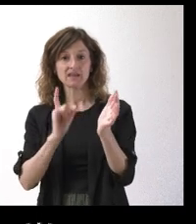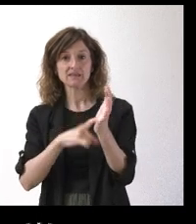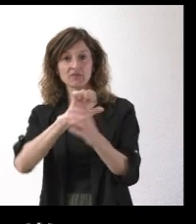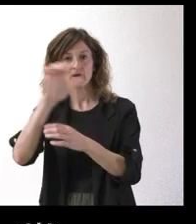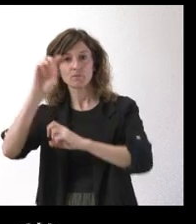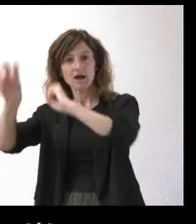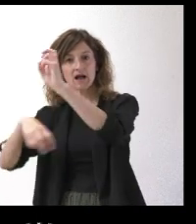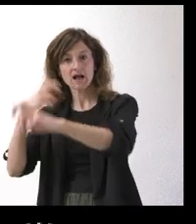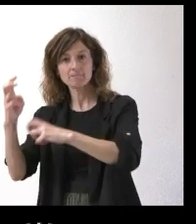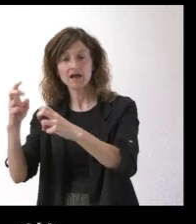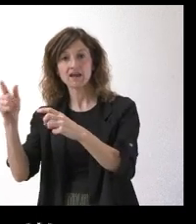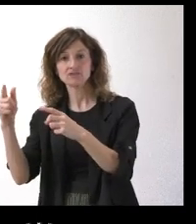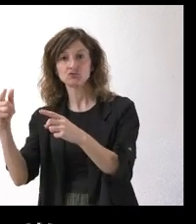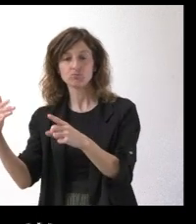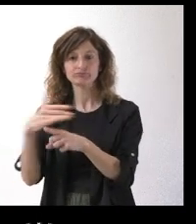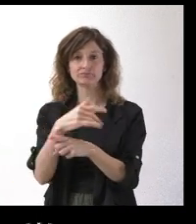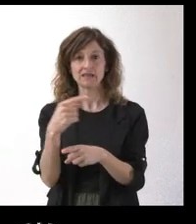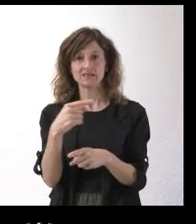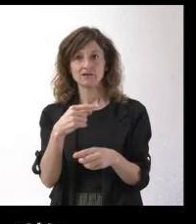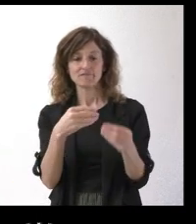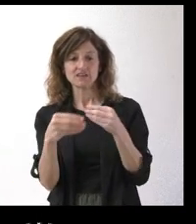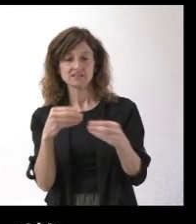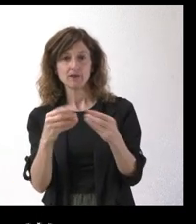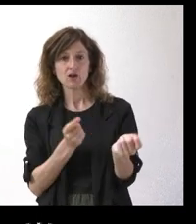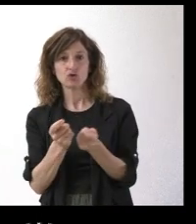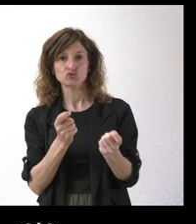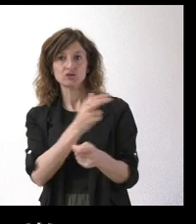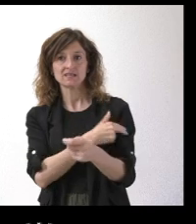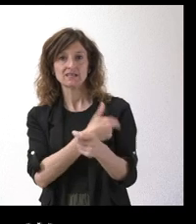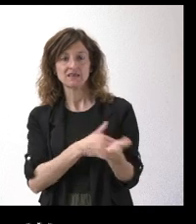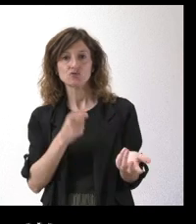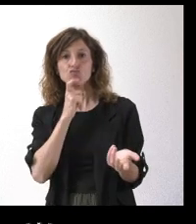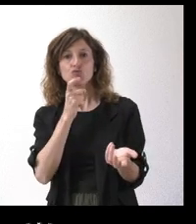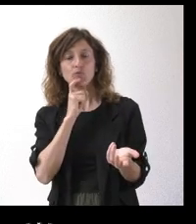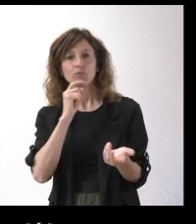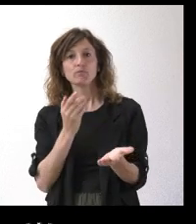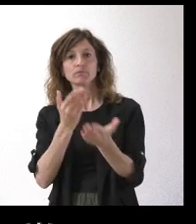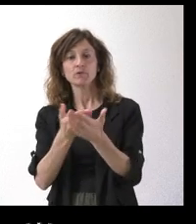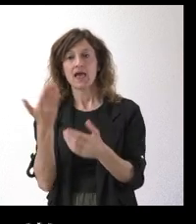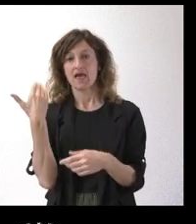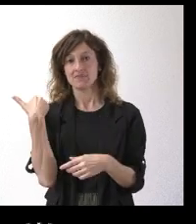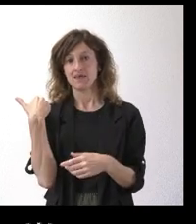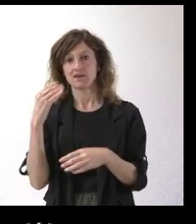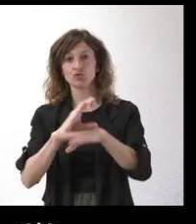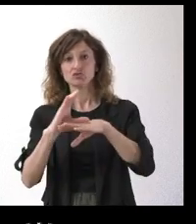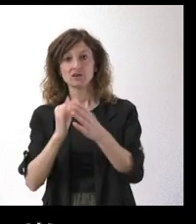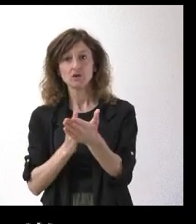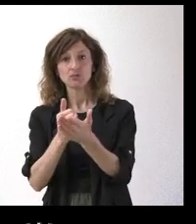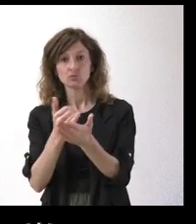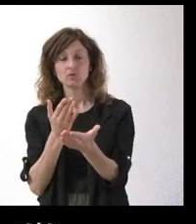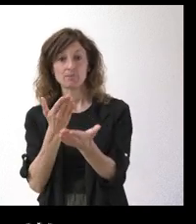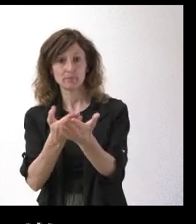europea, que es lo que impide flexibilizar los controles sanitarios, que es lo que proponía ayer el consejero de Agricultura.